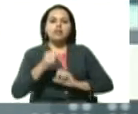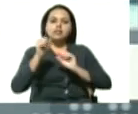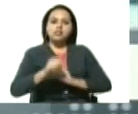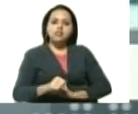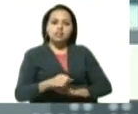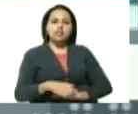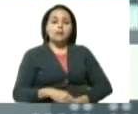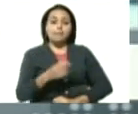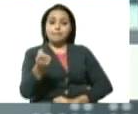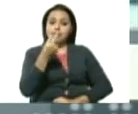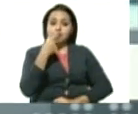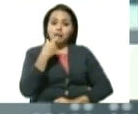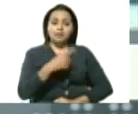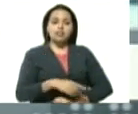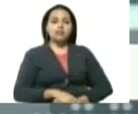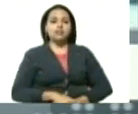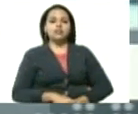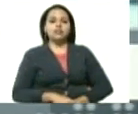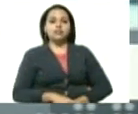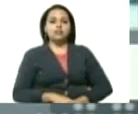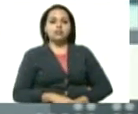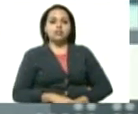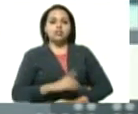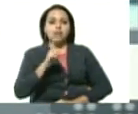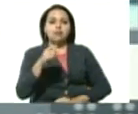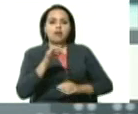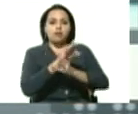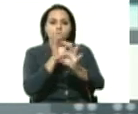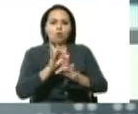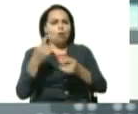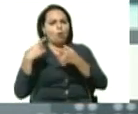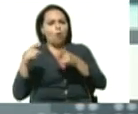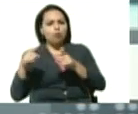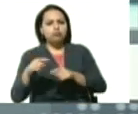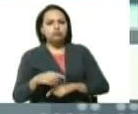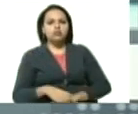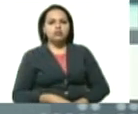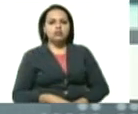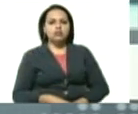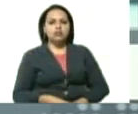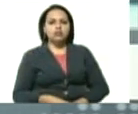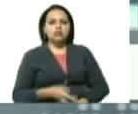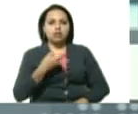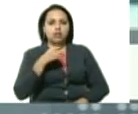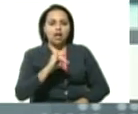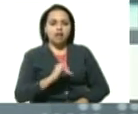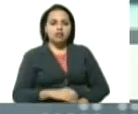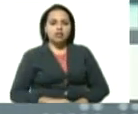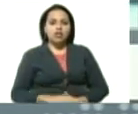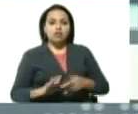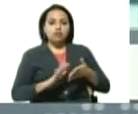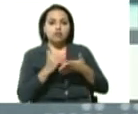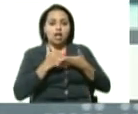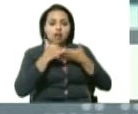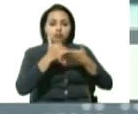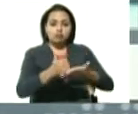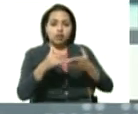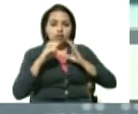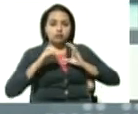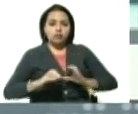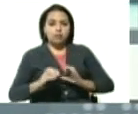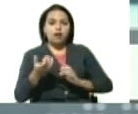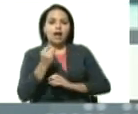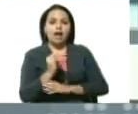igual que todos los el mecanismo de acción otro mecanismo de acción que tiene que ver con la coagulación incorporamos los